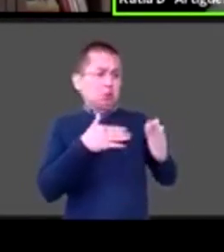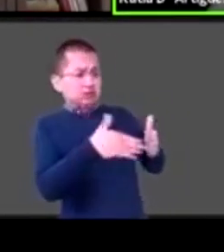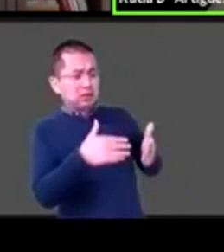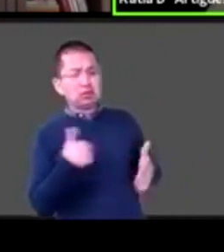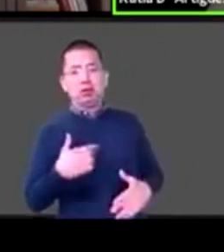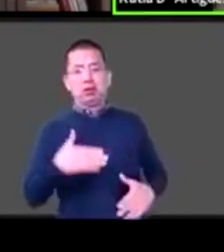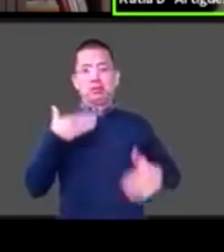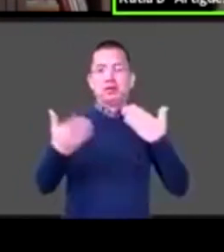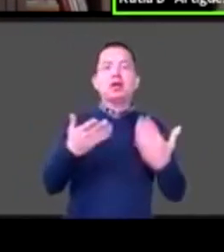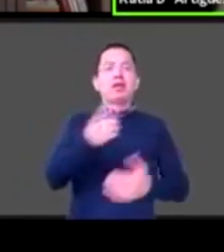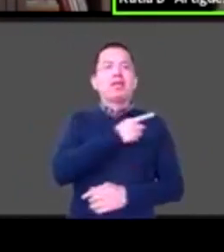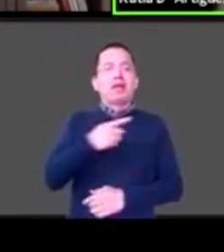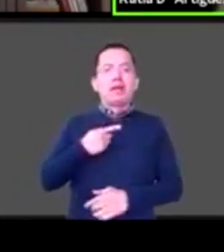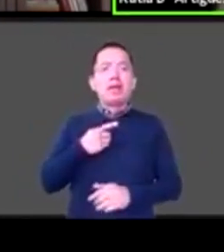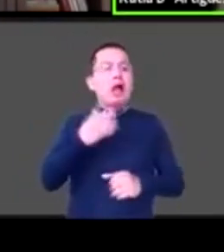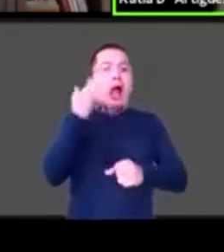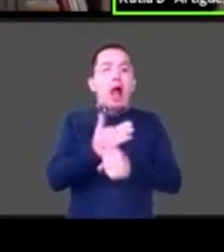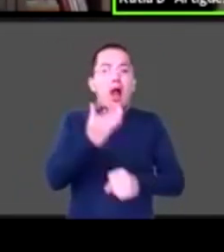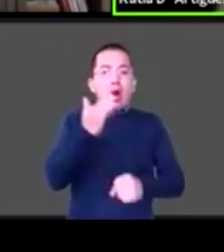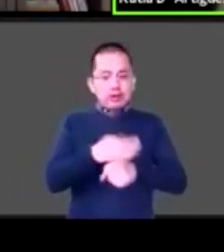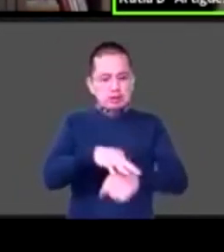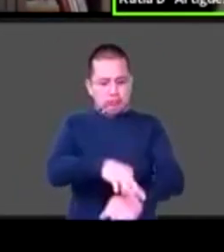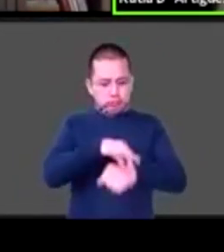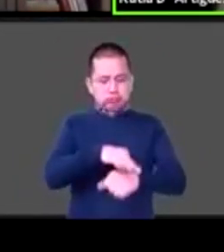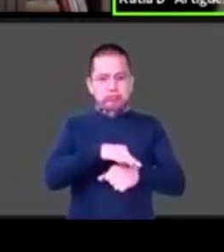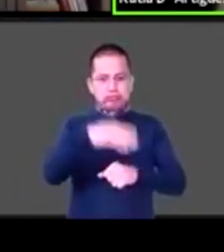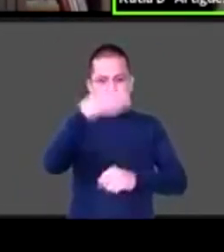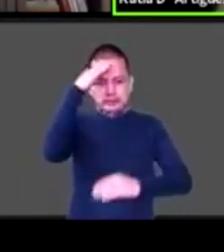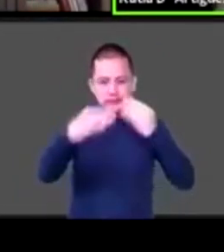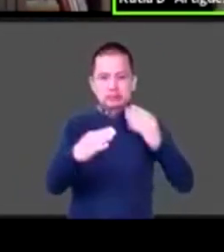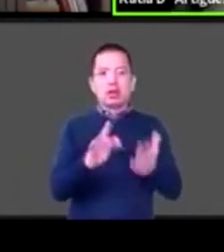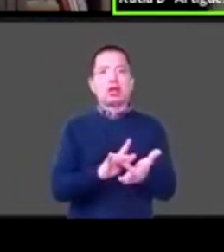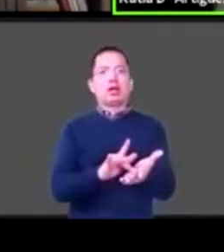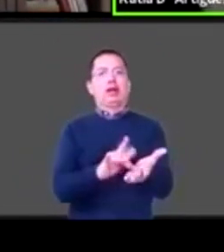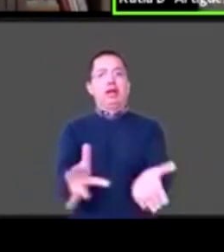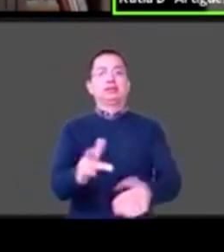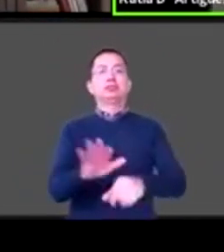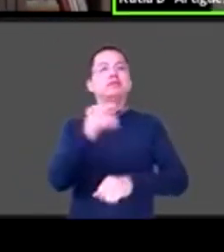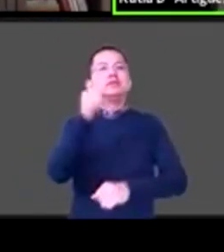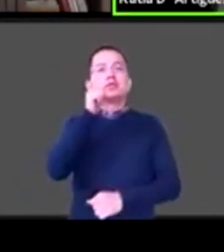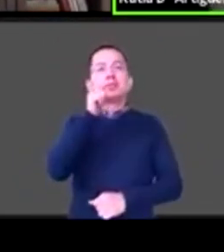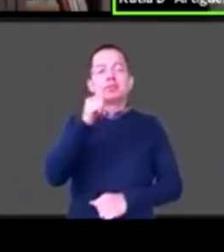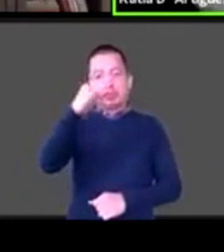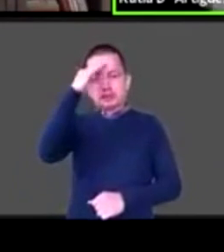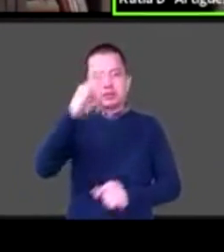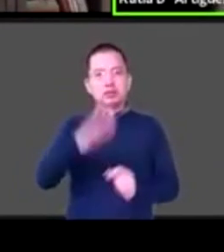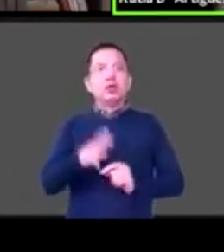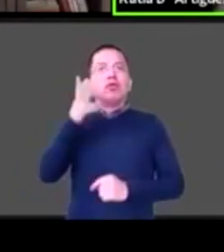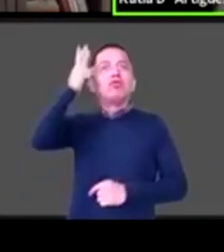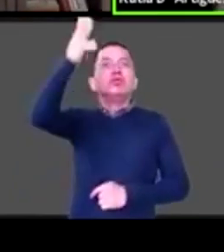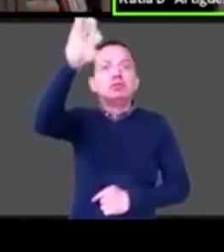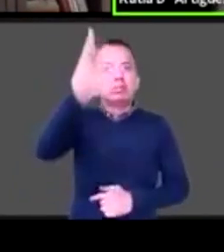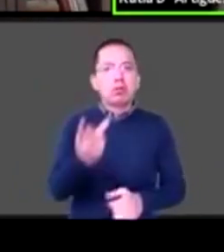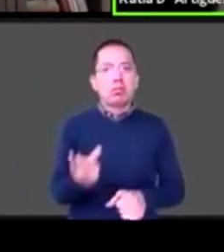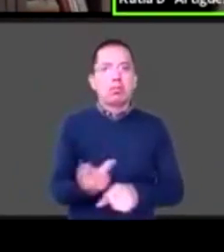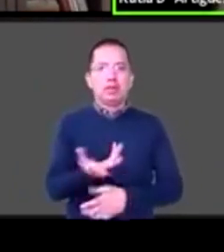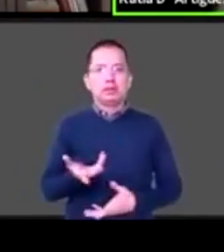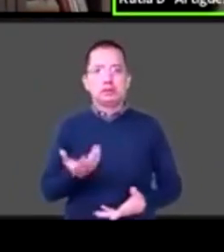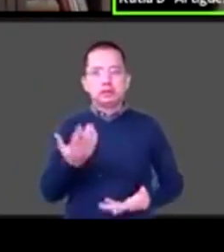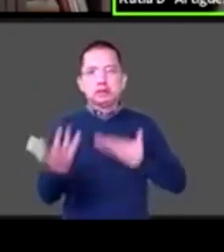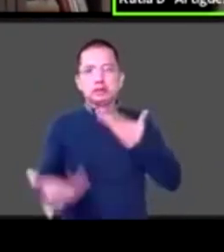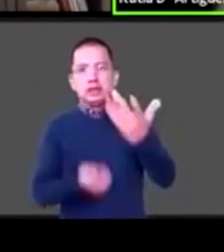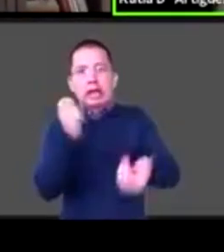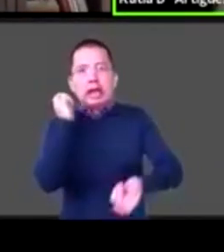tener toda esta cosa como de de pues de de que te desesperas ¿no?